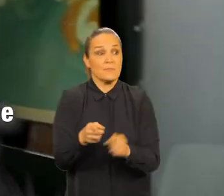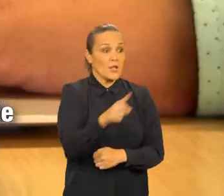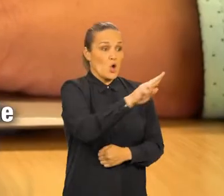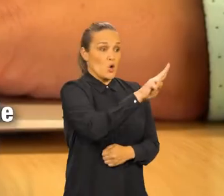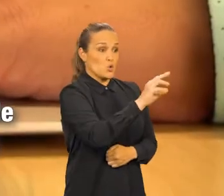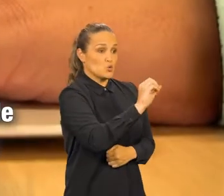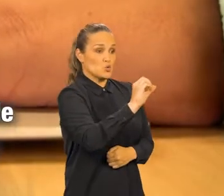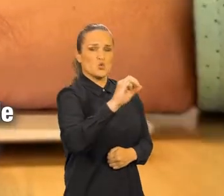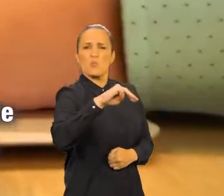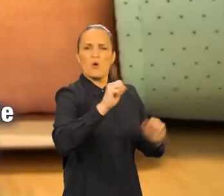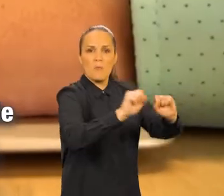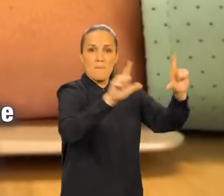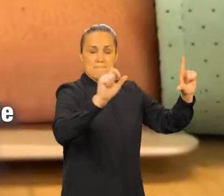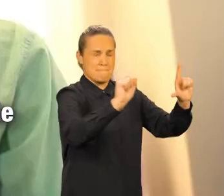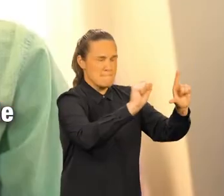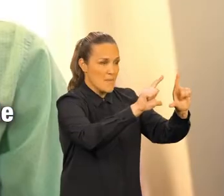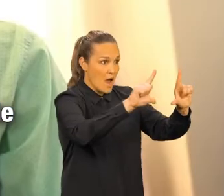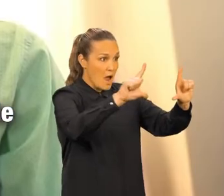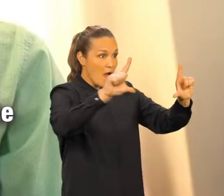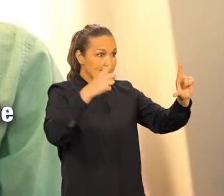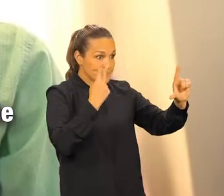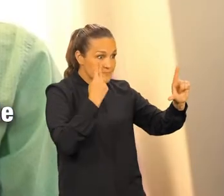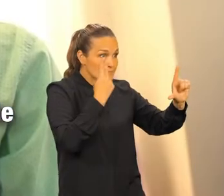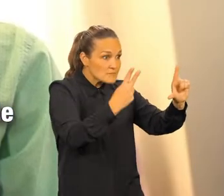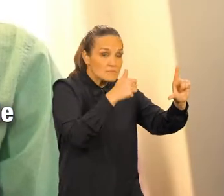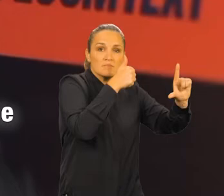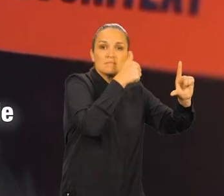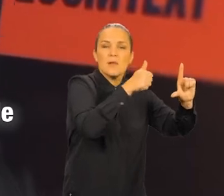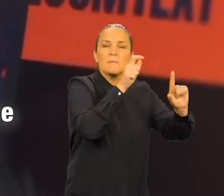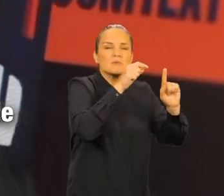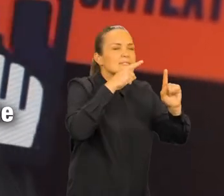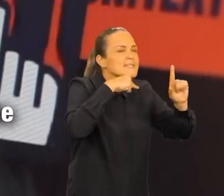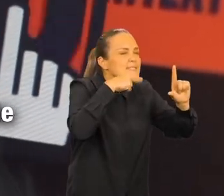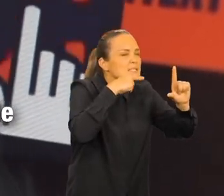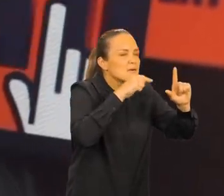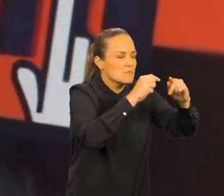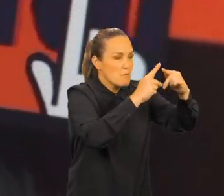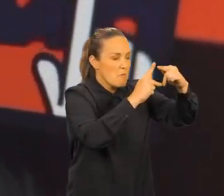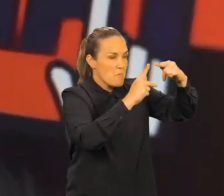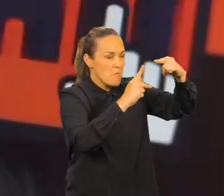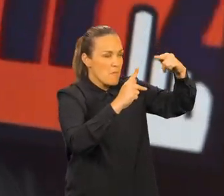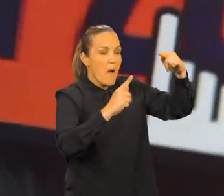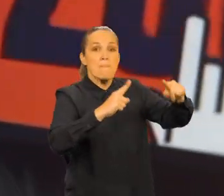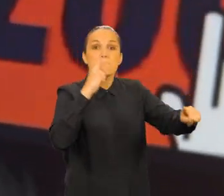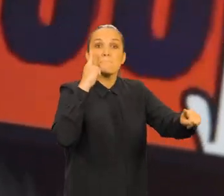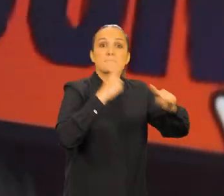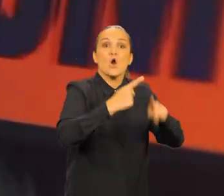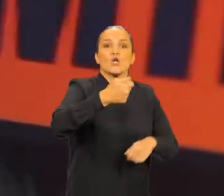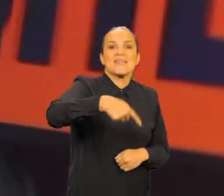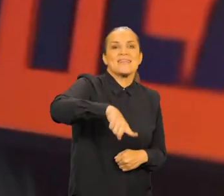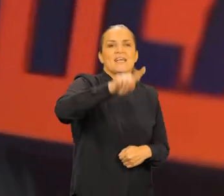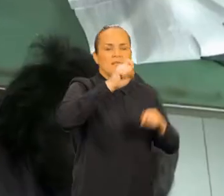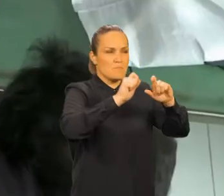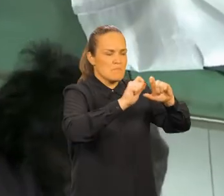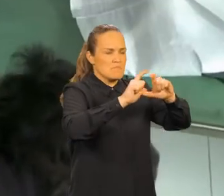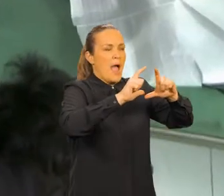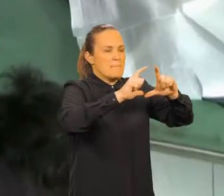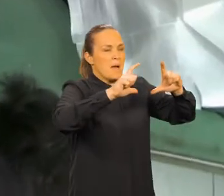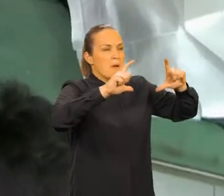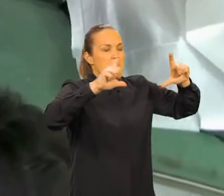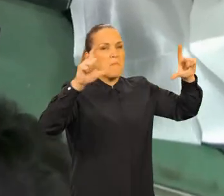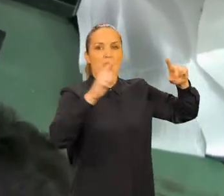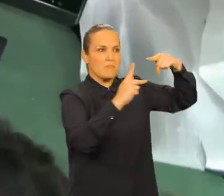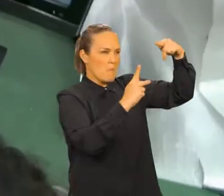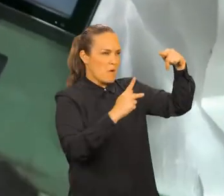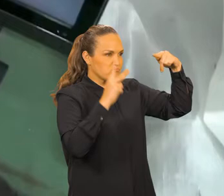ZoomText es un software magnificador de pantalla que le permite a las personas con baja visión ampliar hasta 16 veces